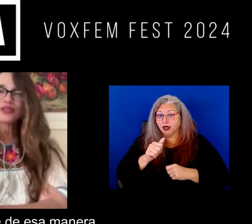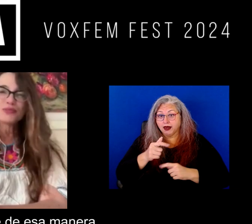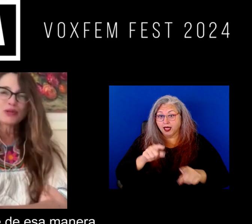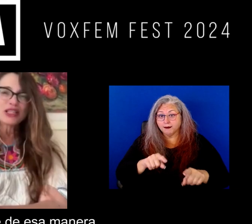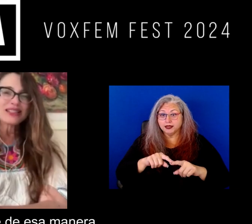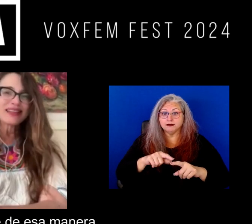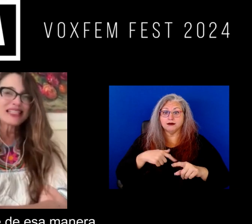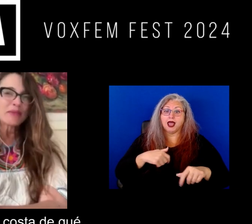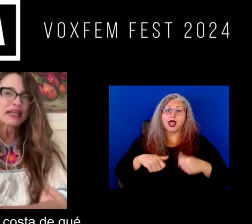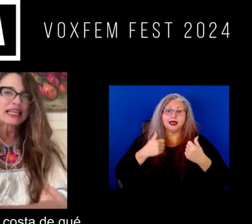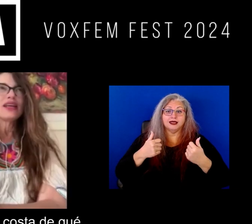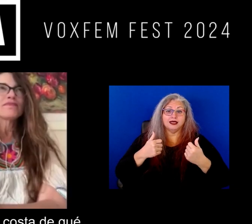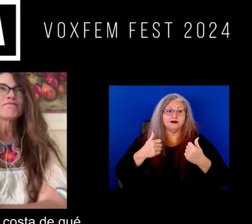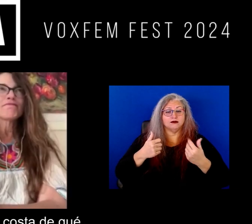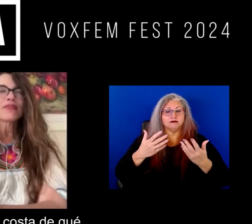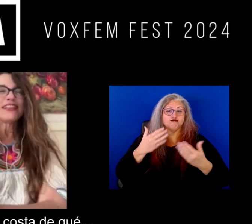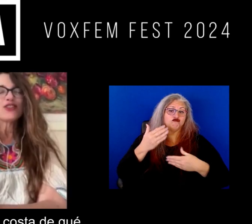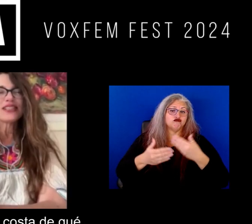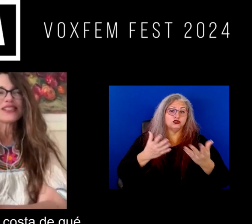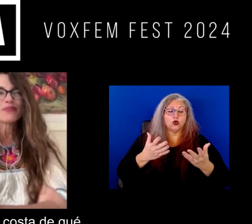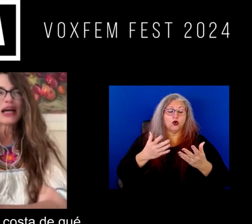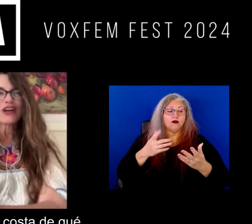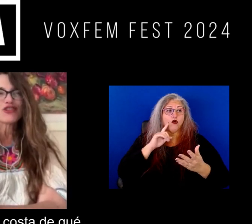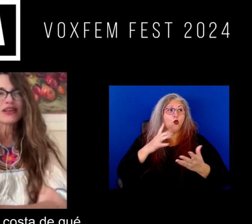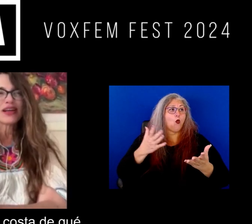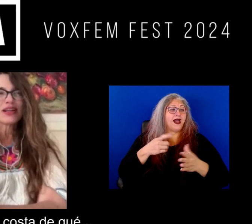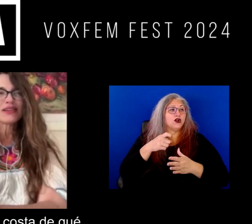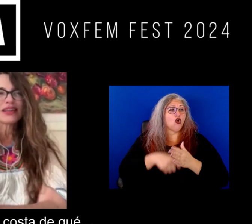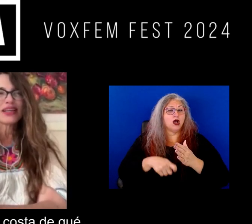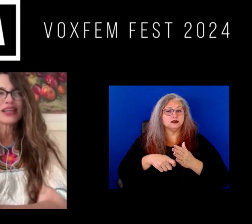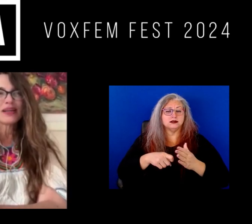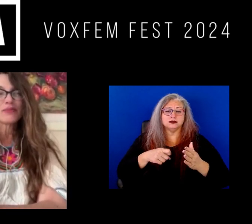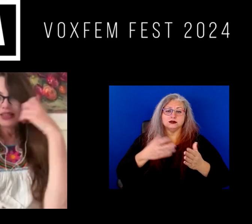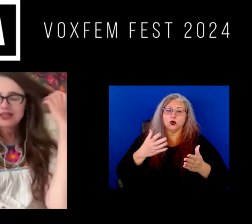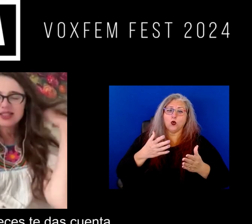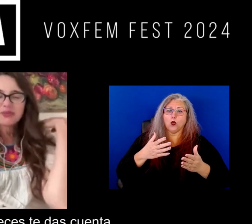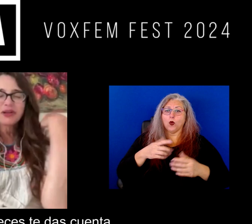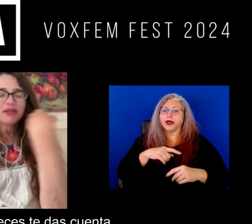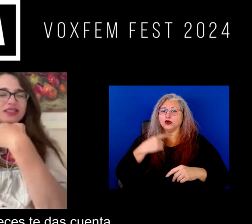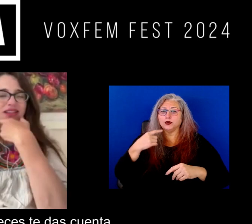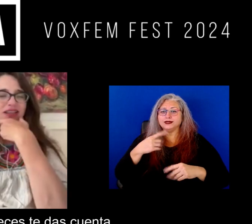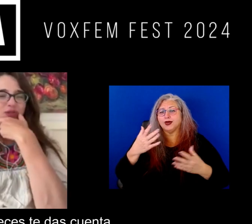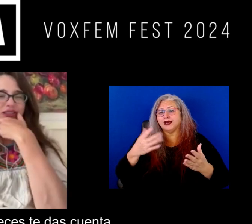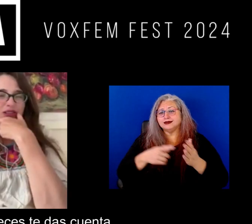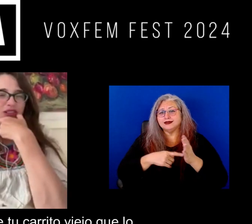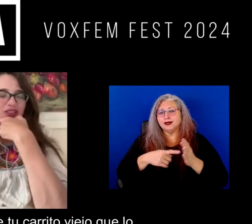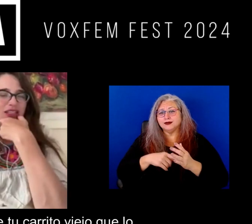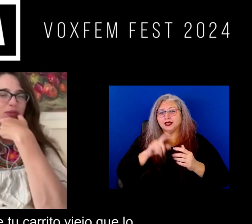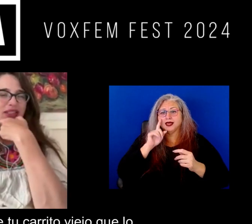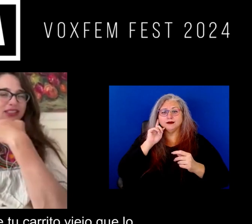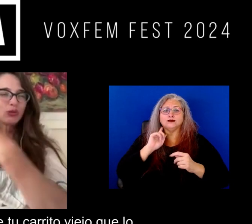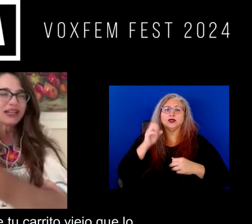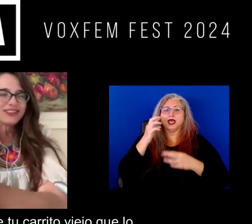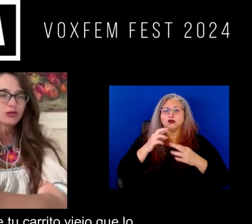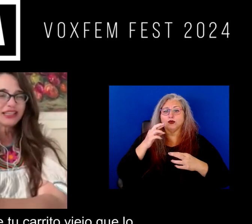vivo vivo de esa manera entonces a costa de que sí bueno a veces te das cuenta ¿no? cuando